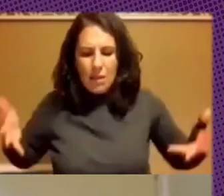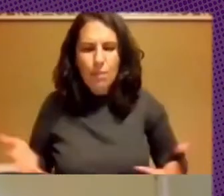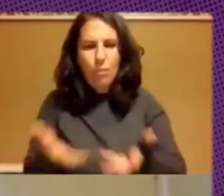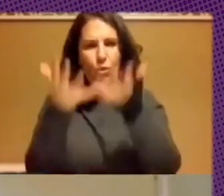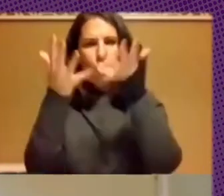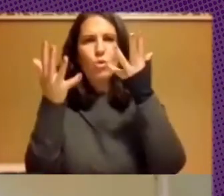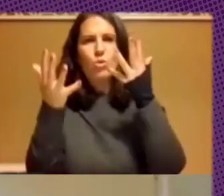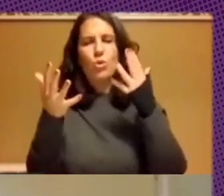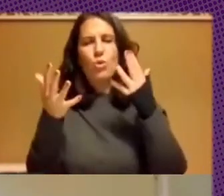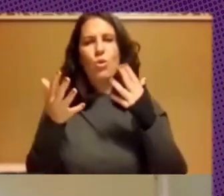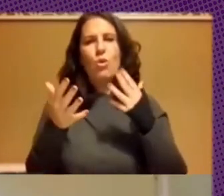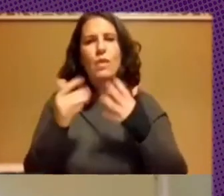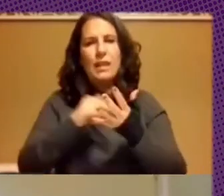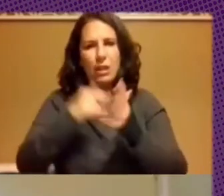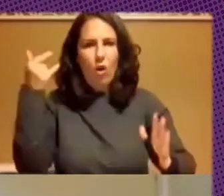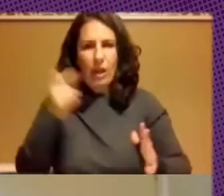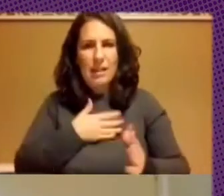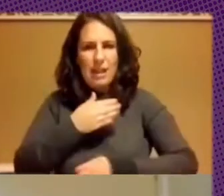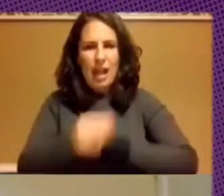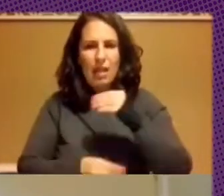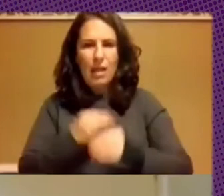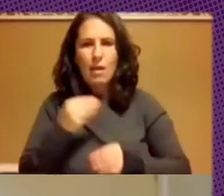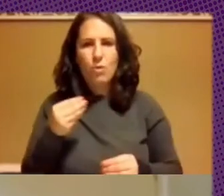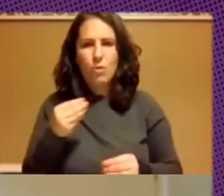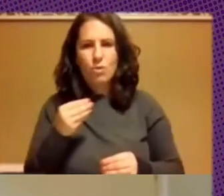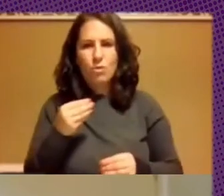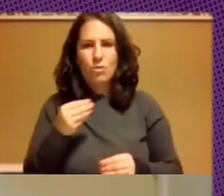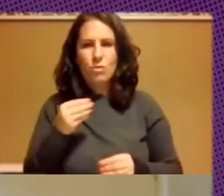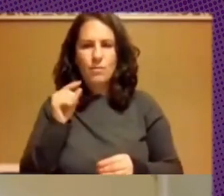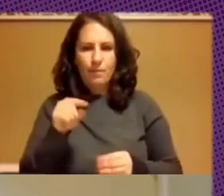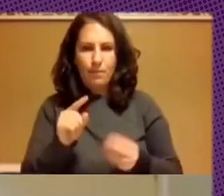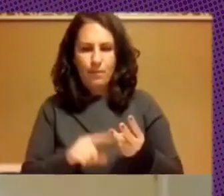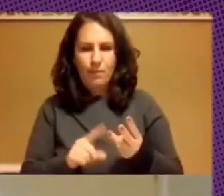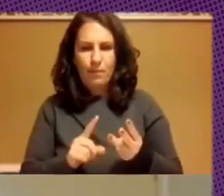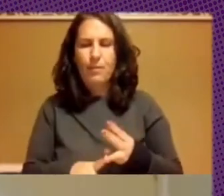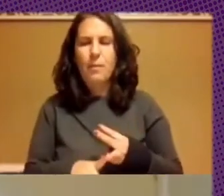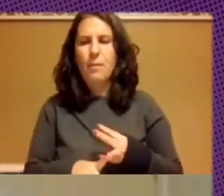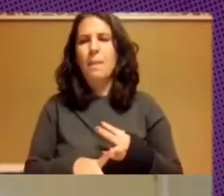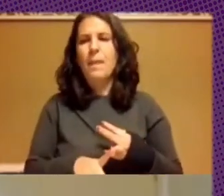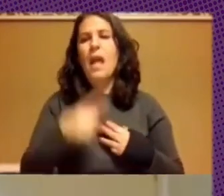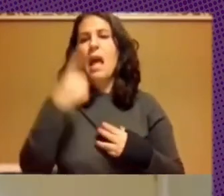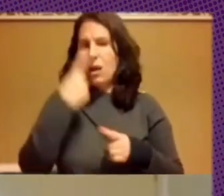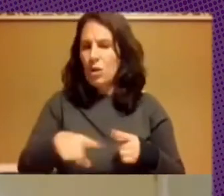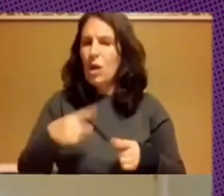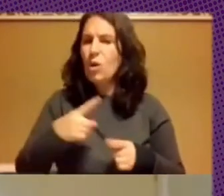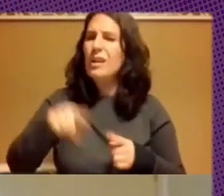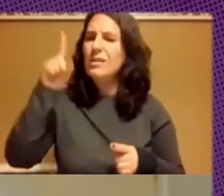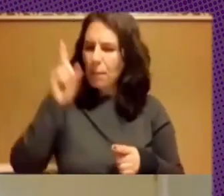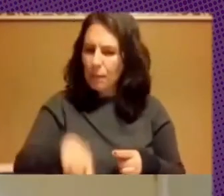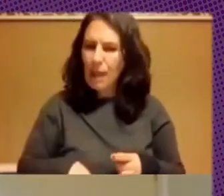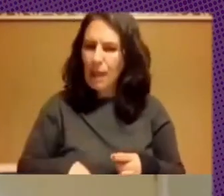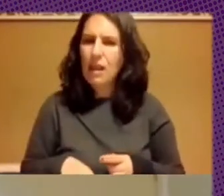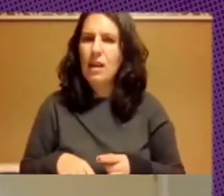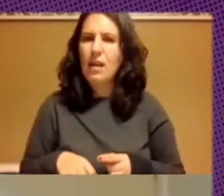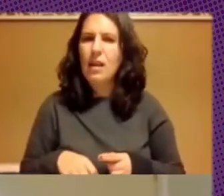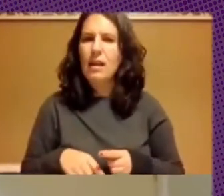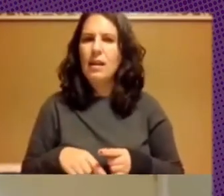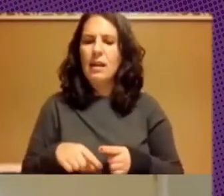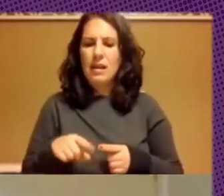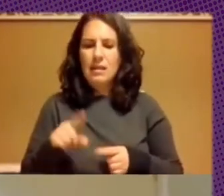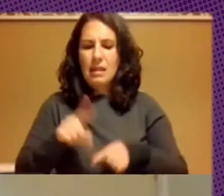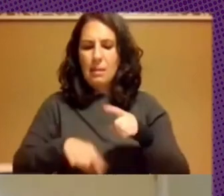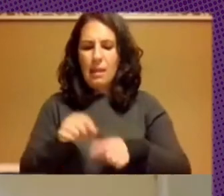tecnologías que hacemos entonces a eso una cosa que también una cuestión de aprendizaje